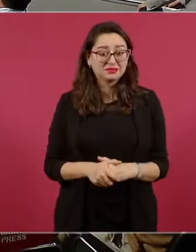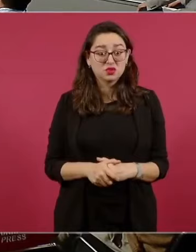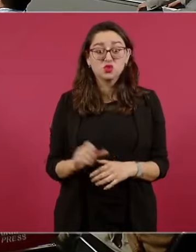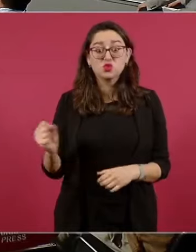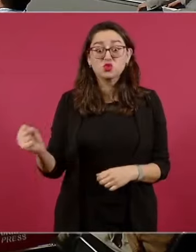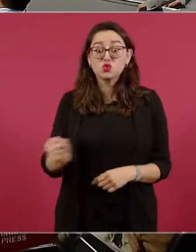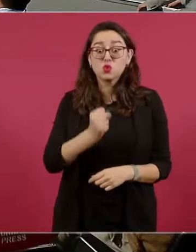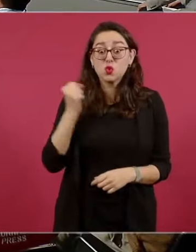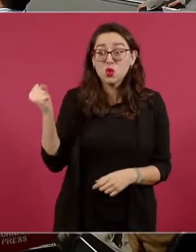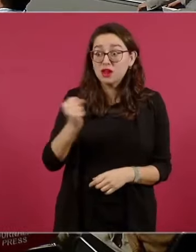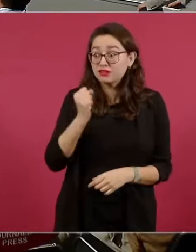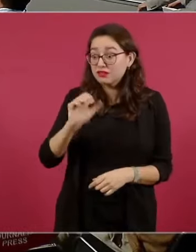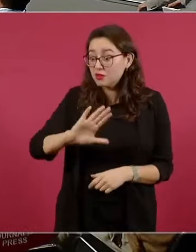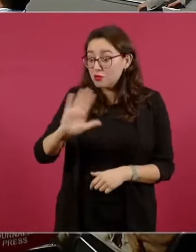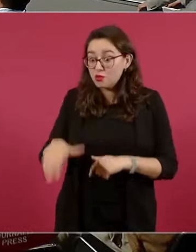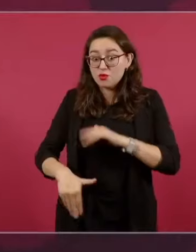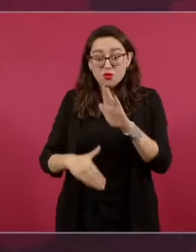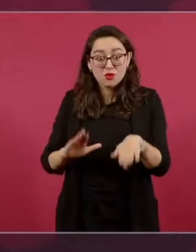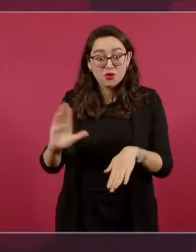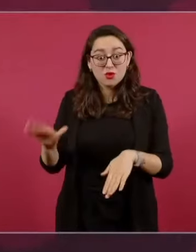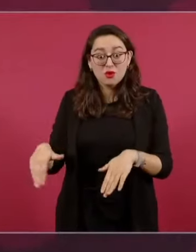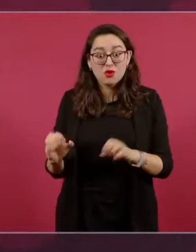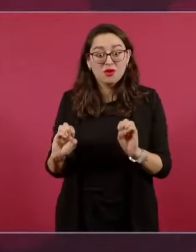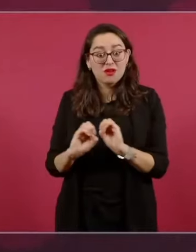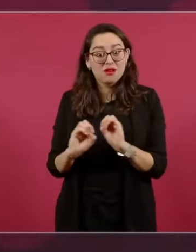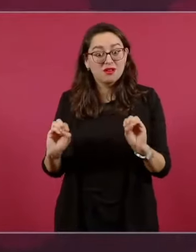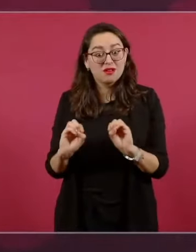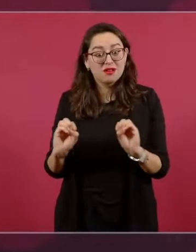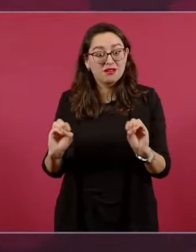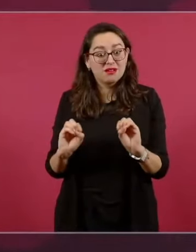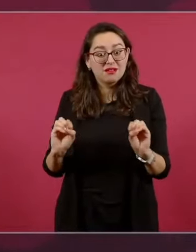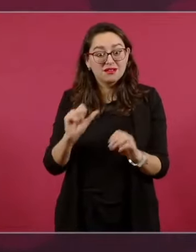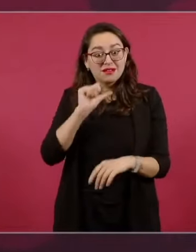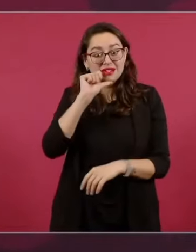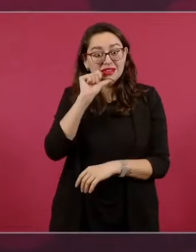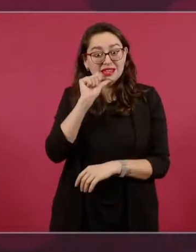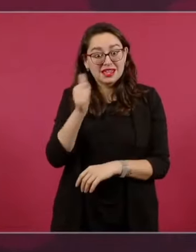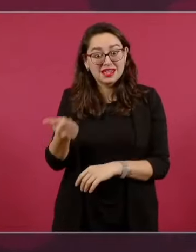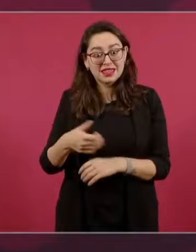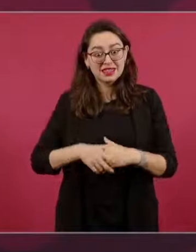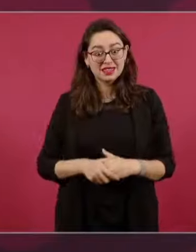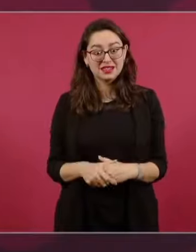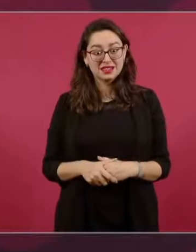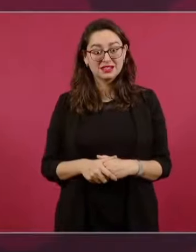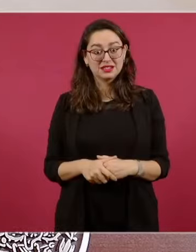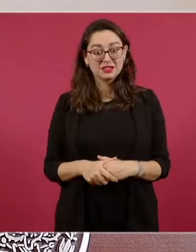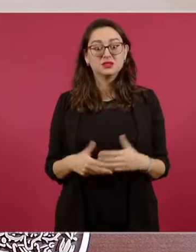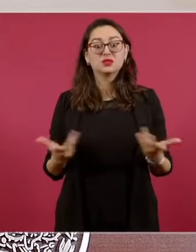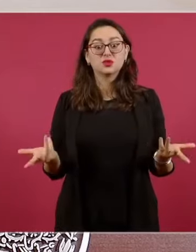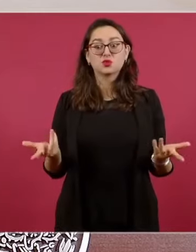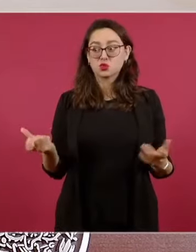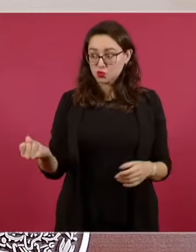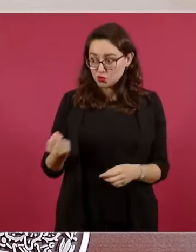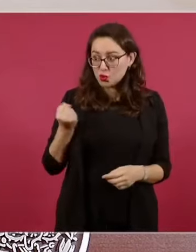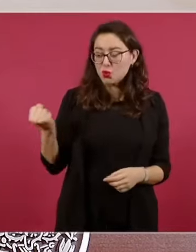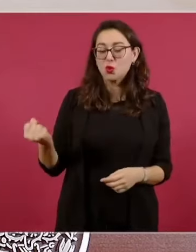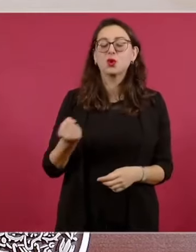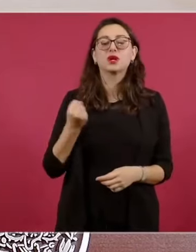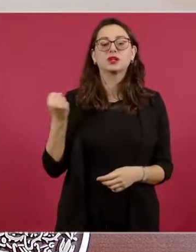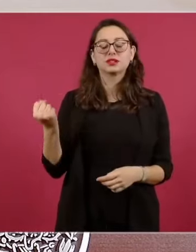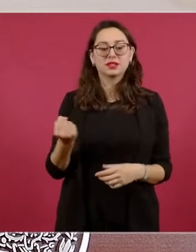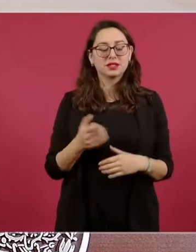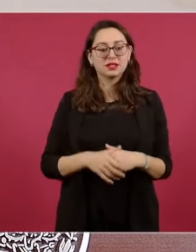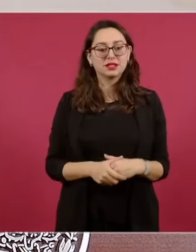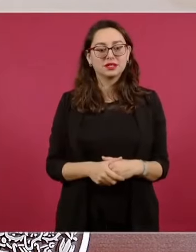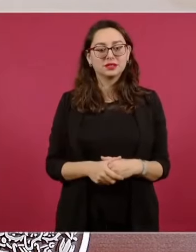afortunadamente, qué bueno, ¿no?, que se tuvo suerte y